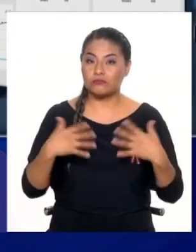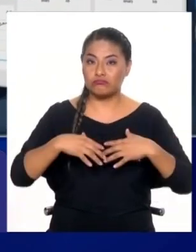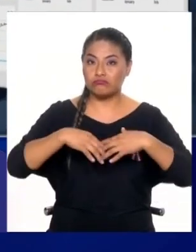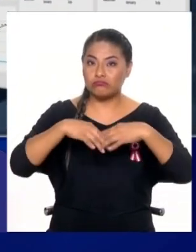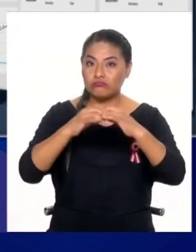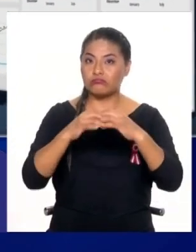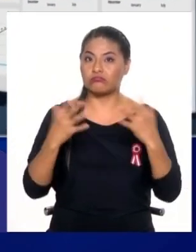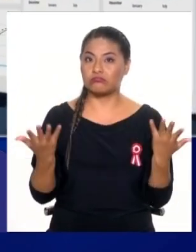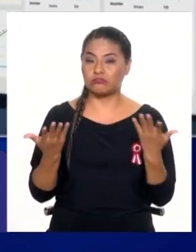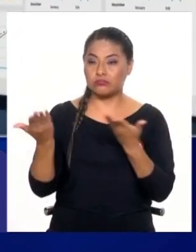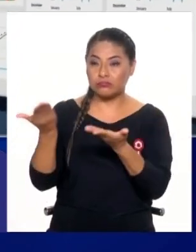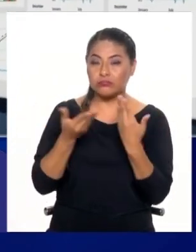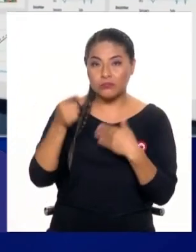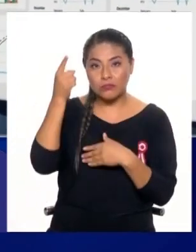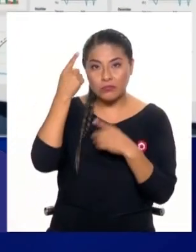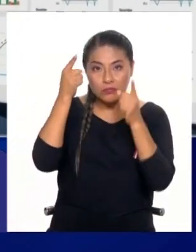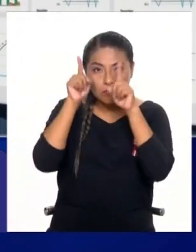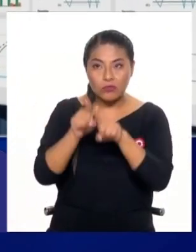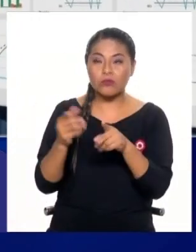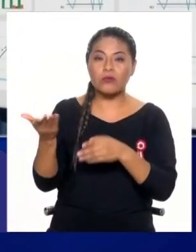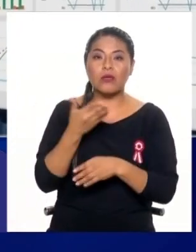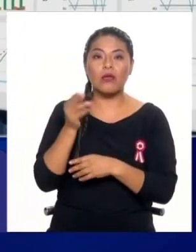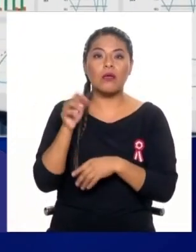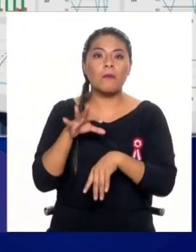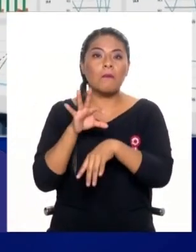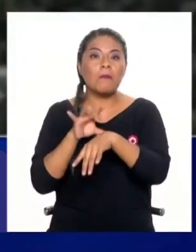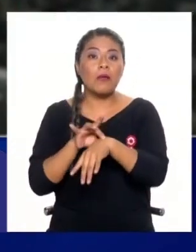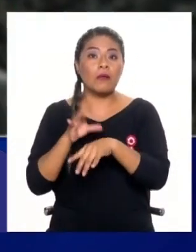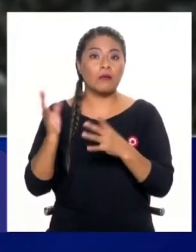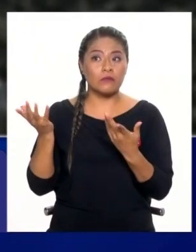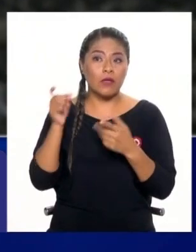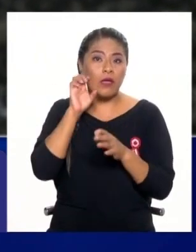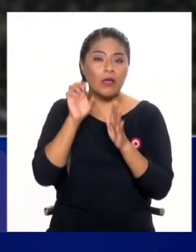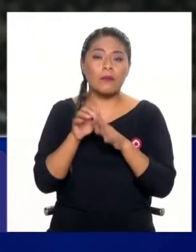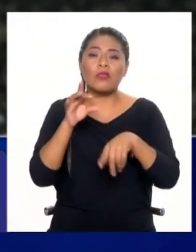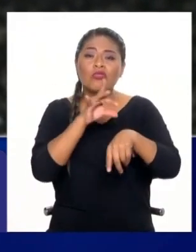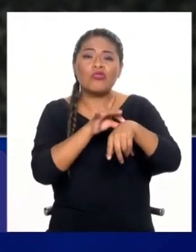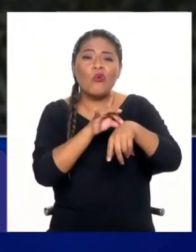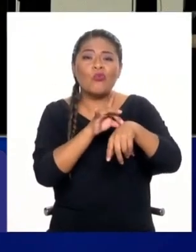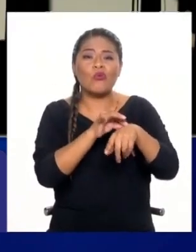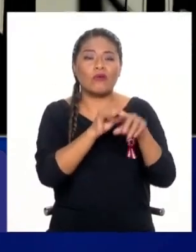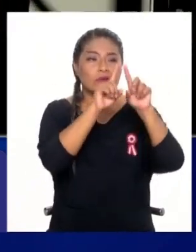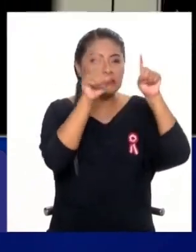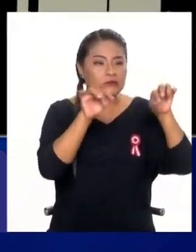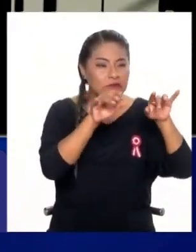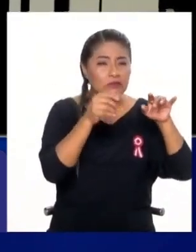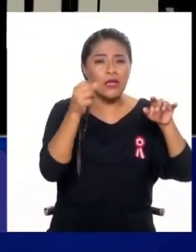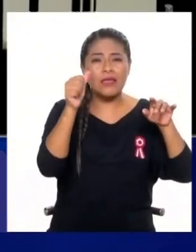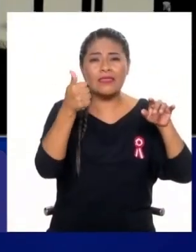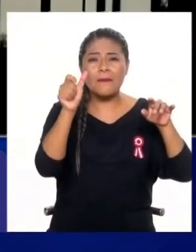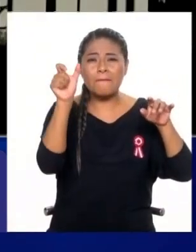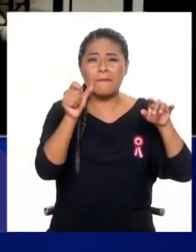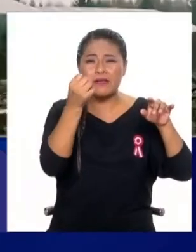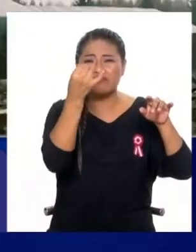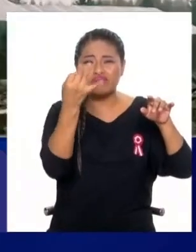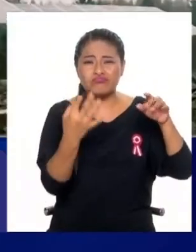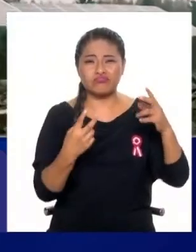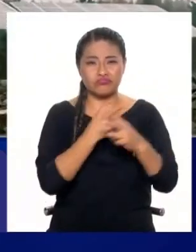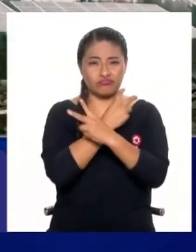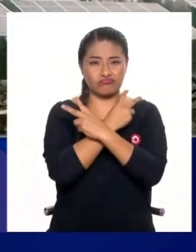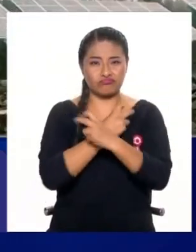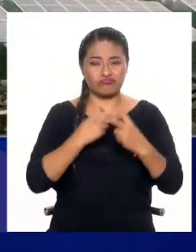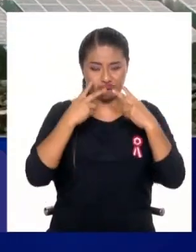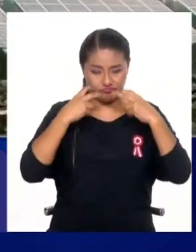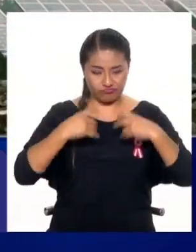a la toma de decisiones de un médico, ¿no? Imagínate un médico que tenga que consultar en una base de datos de 10.000 o de 100.000 radiografías.